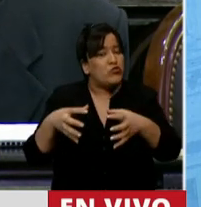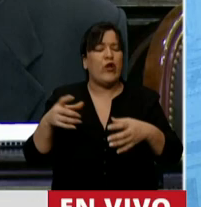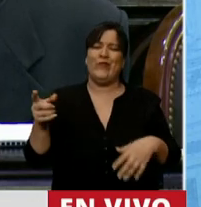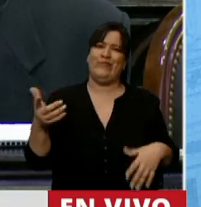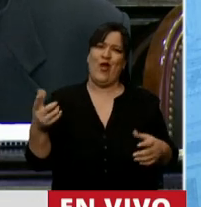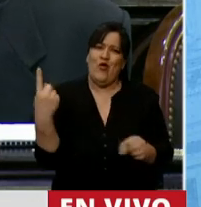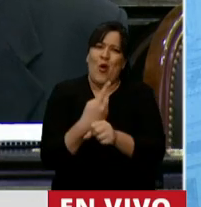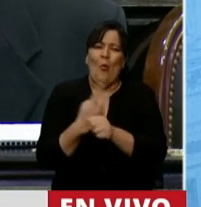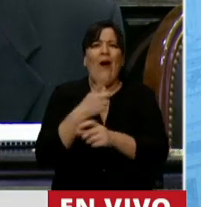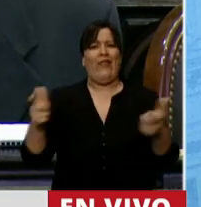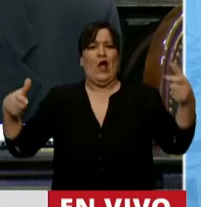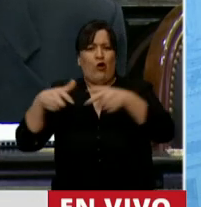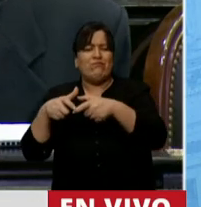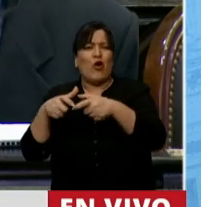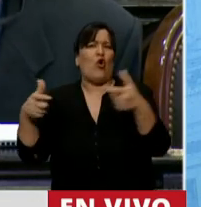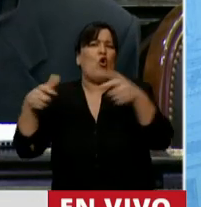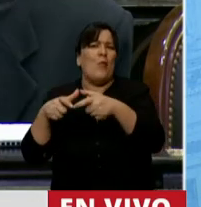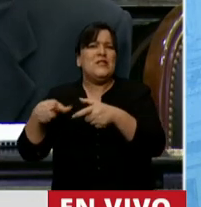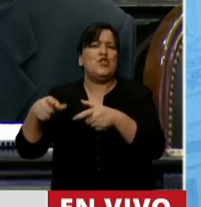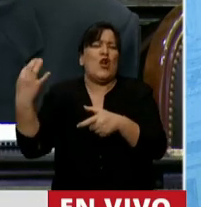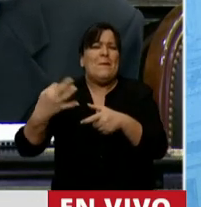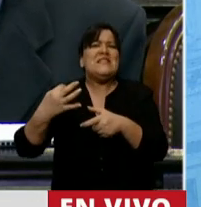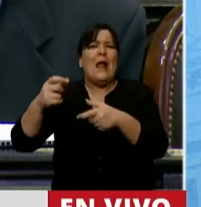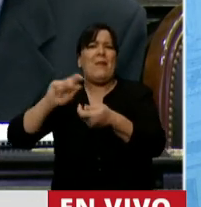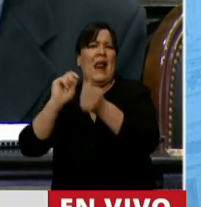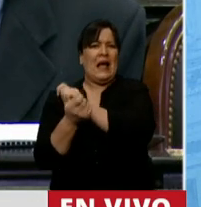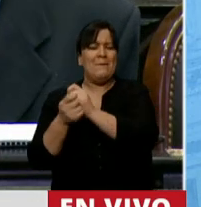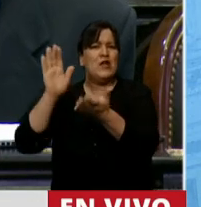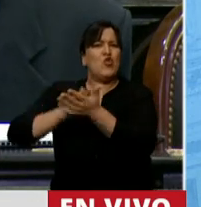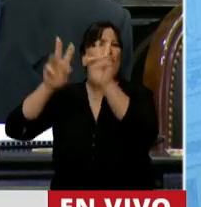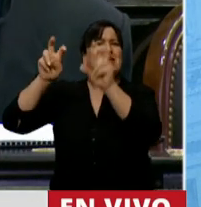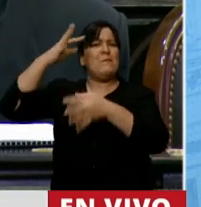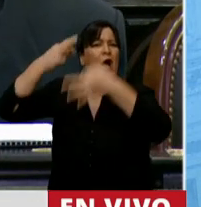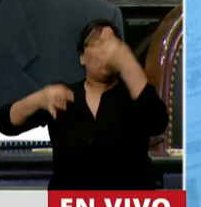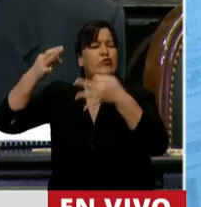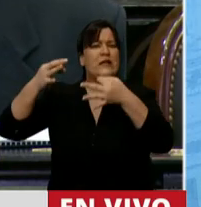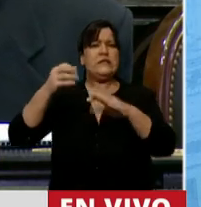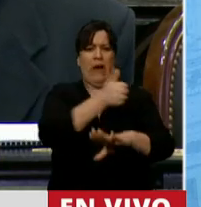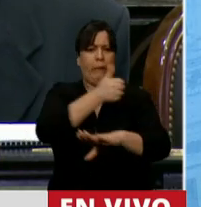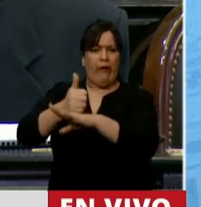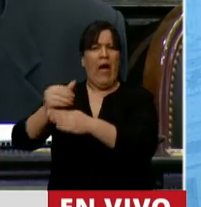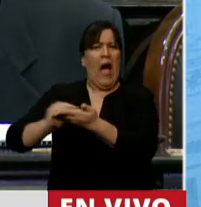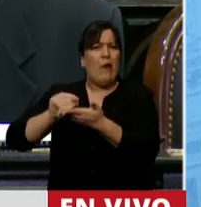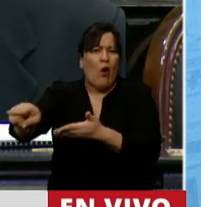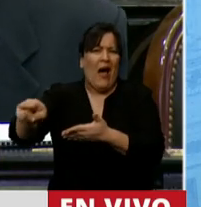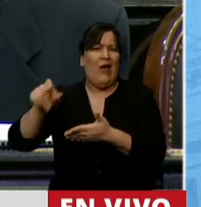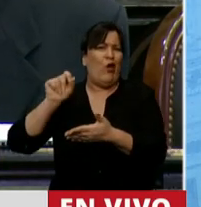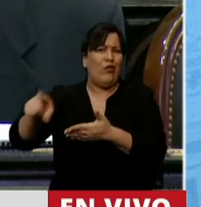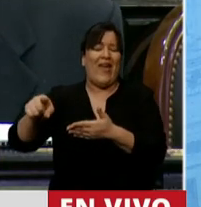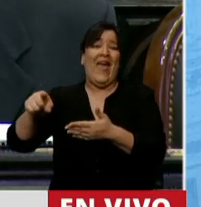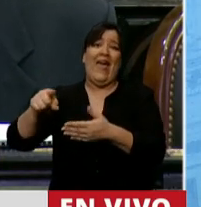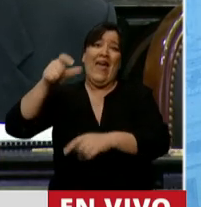para reformar la Corte Suprema de Justicia a un abogado de una procesada